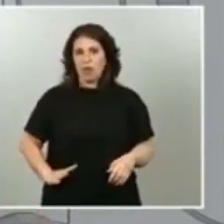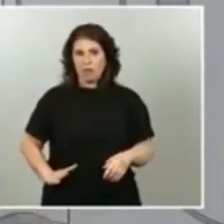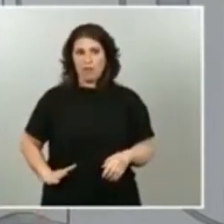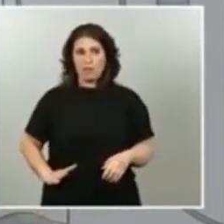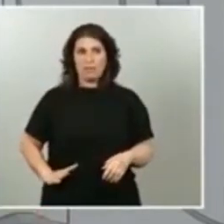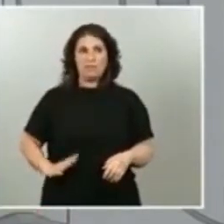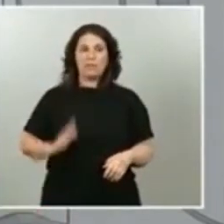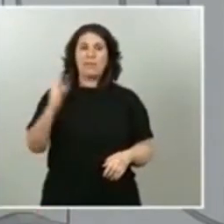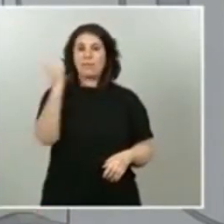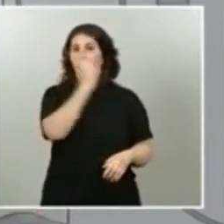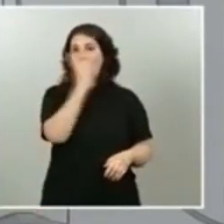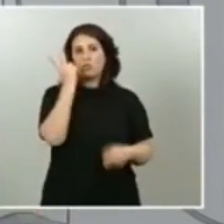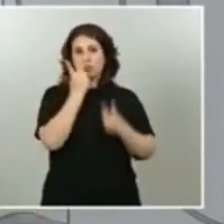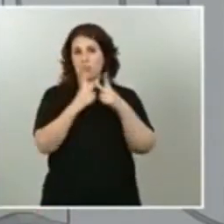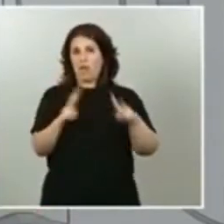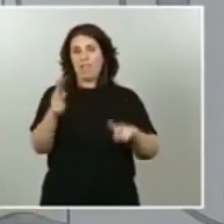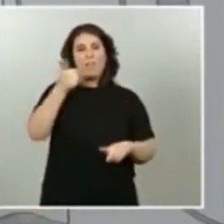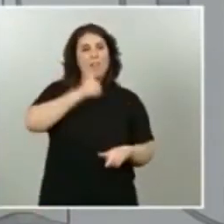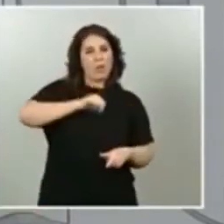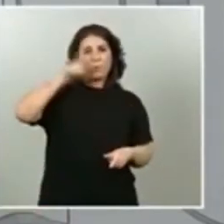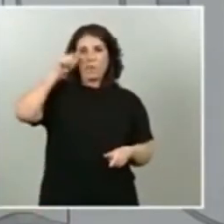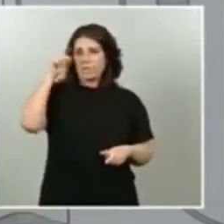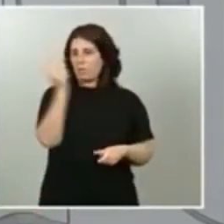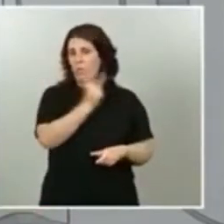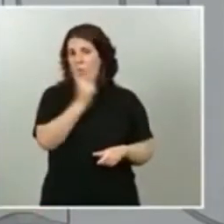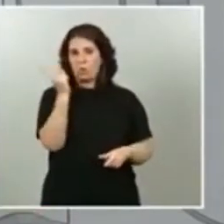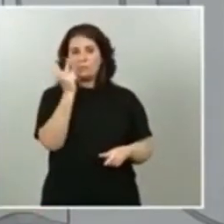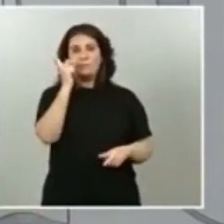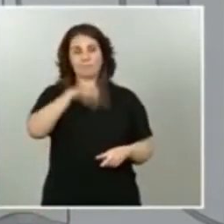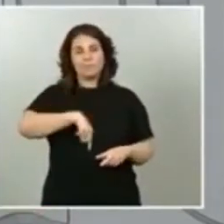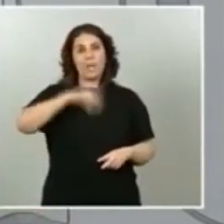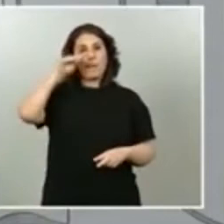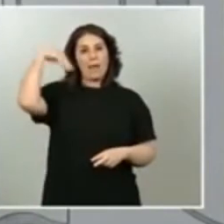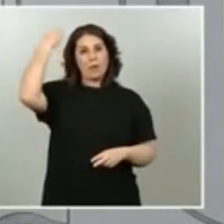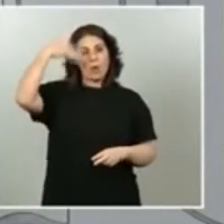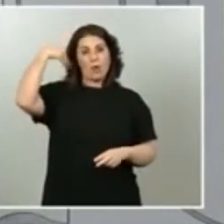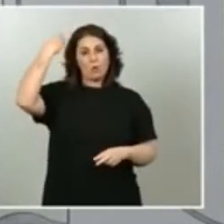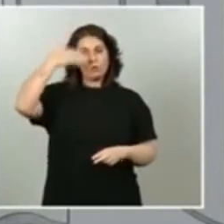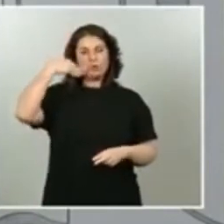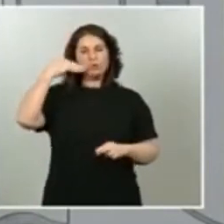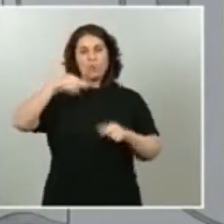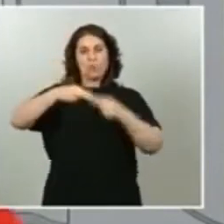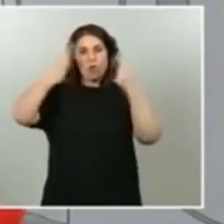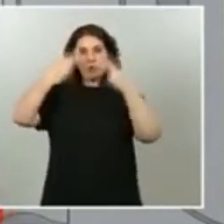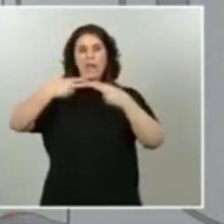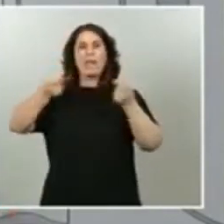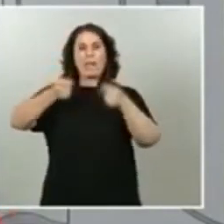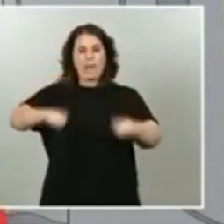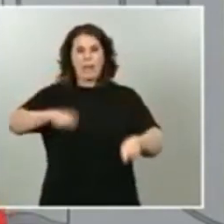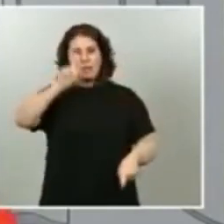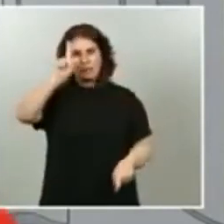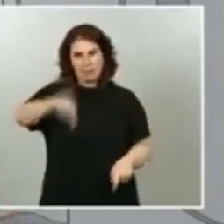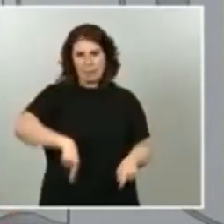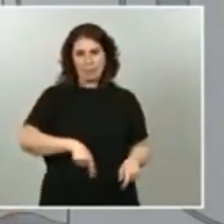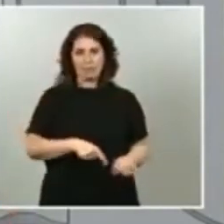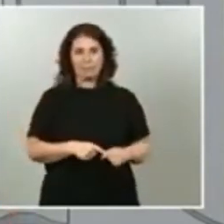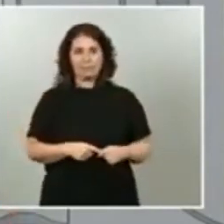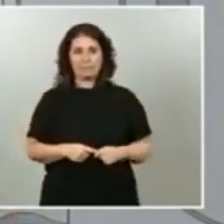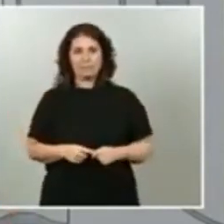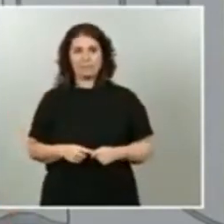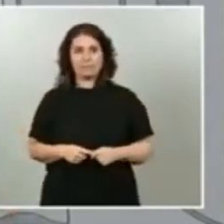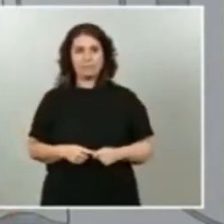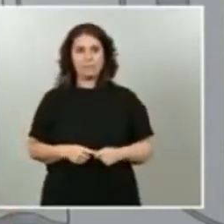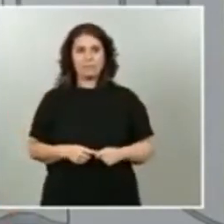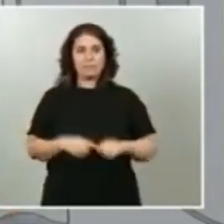como Melilla también conocen que Marruecos mantiene su frontera cerrada en este momento la